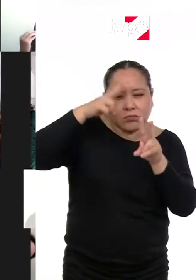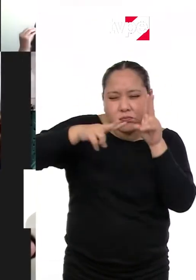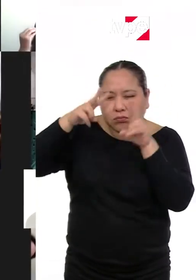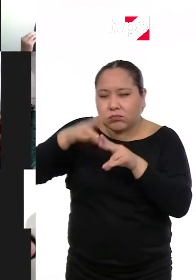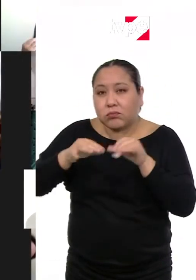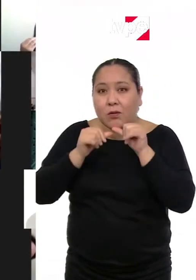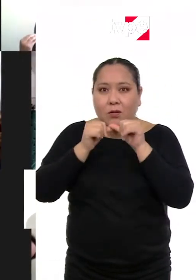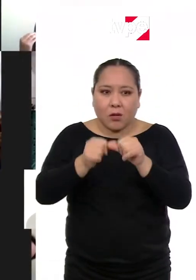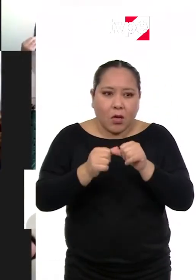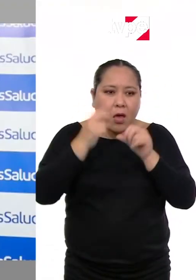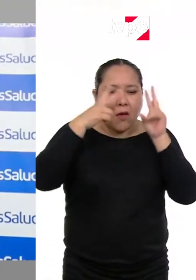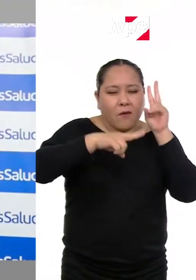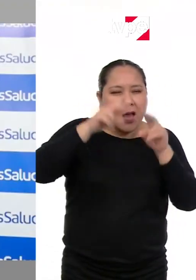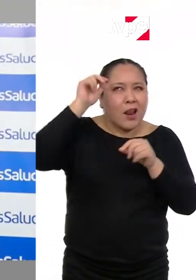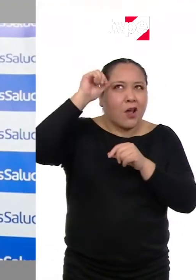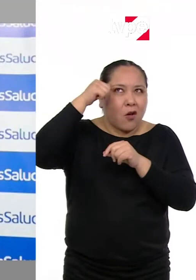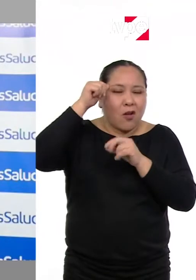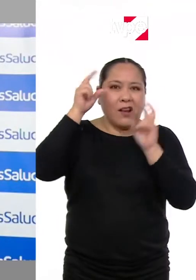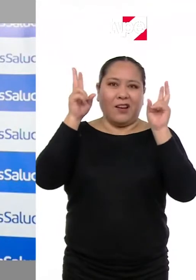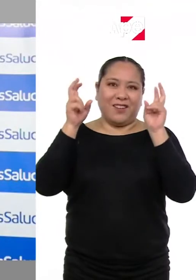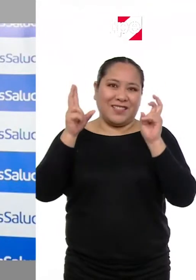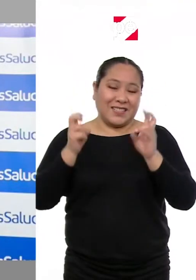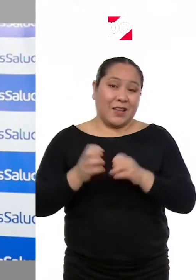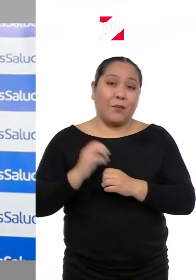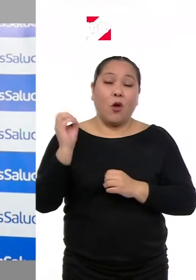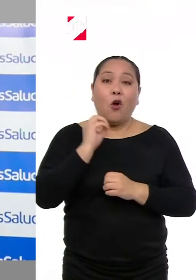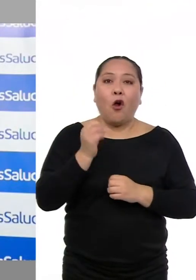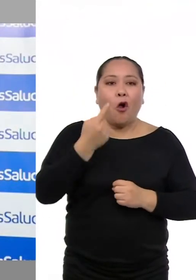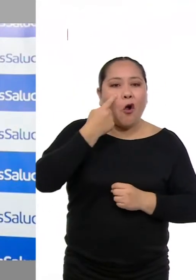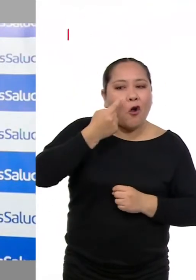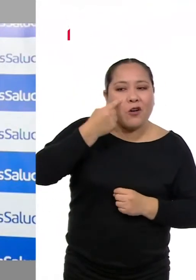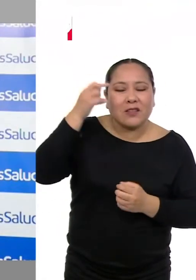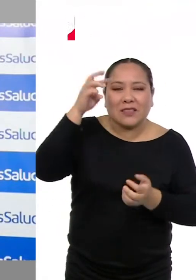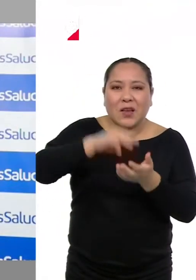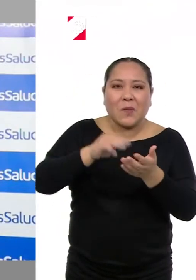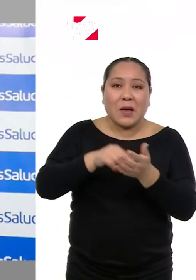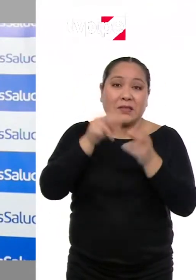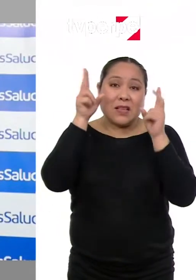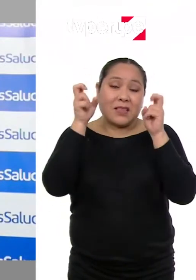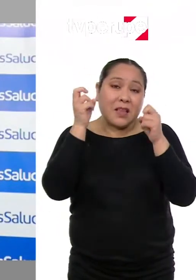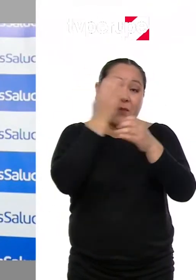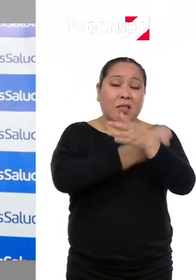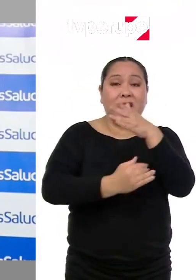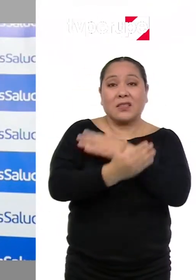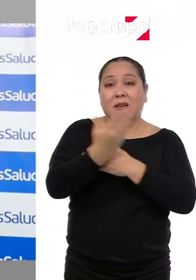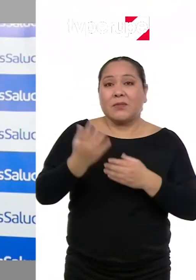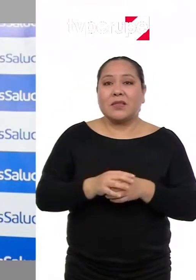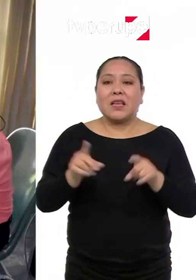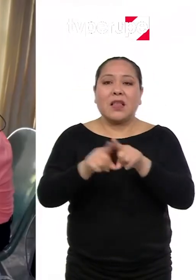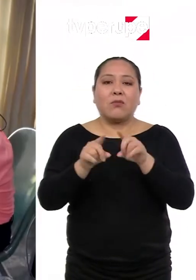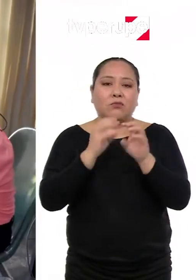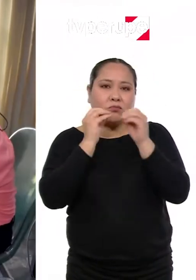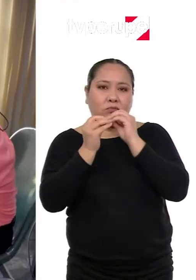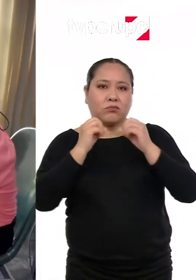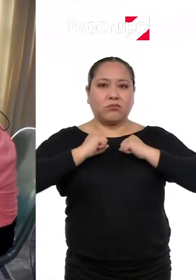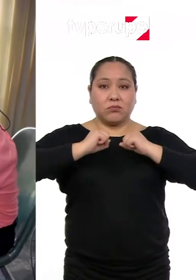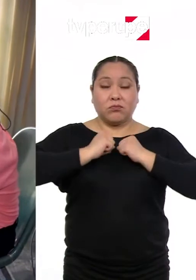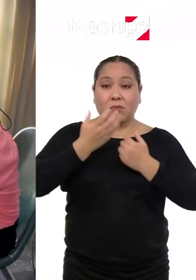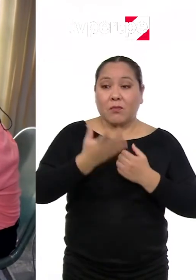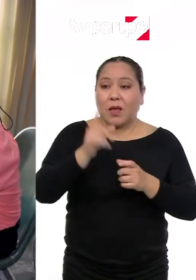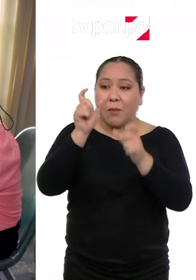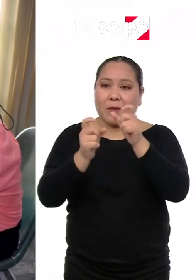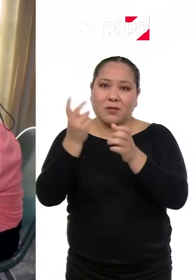revisar. A veces continuamente hay que ir repasando algunos temas o ir conociendo más sobre el tema de discapacidad y rehabilitación